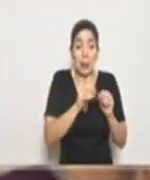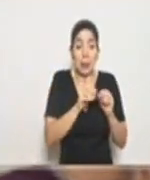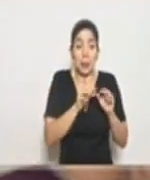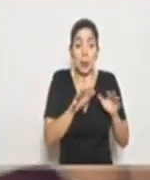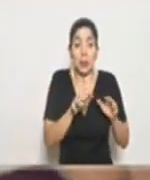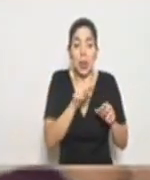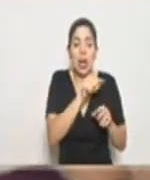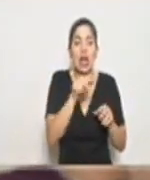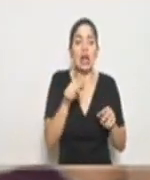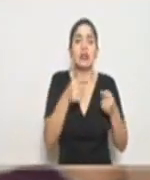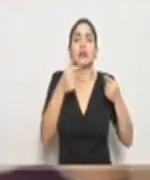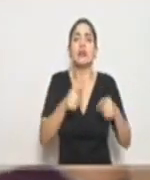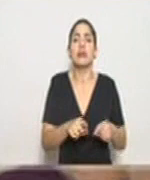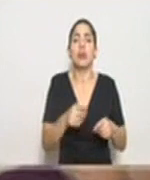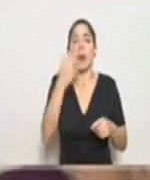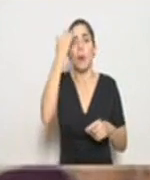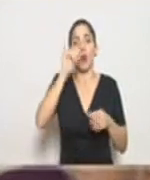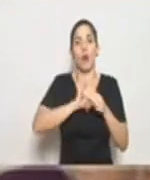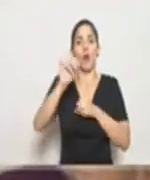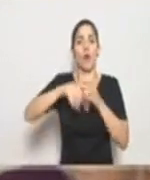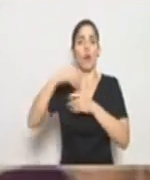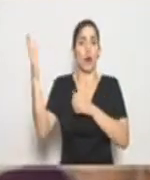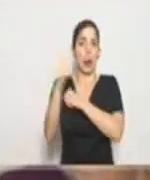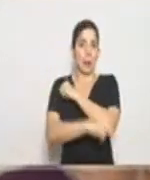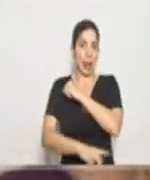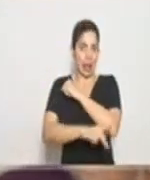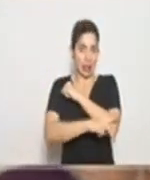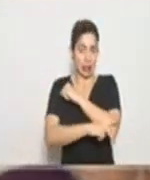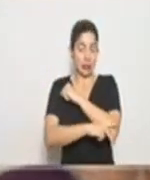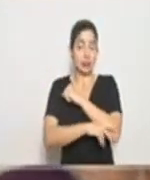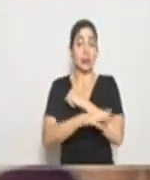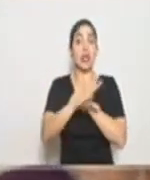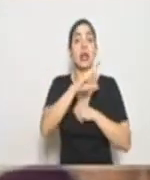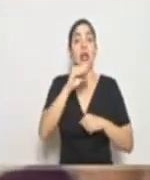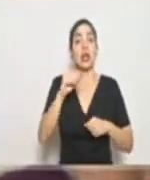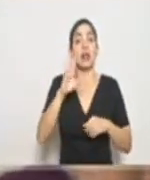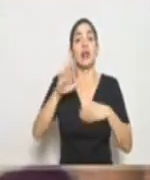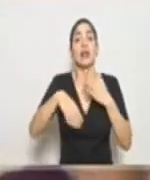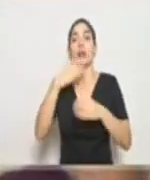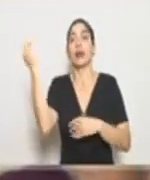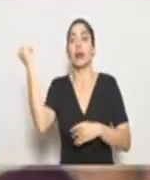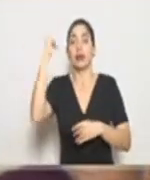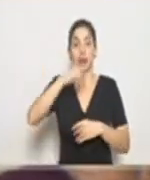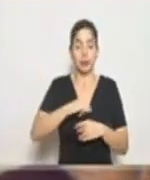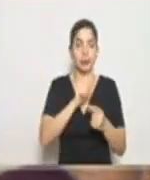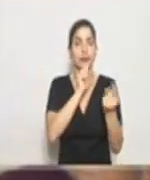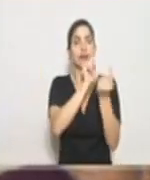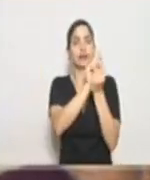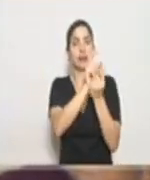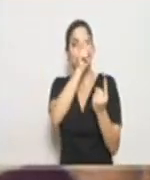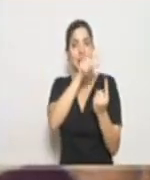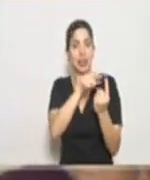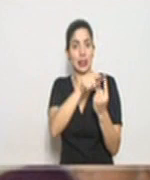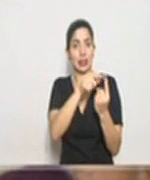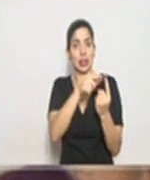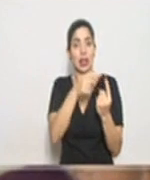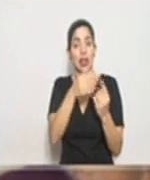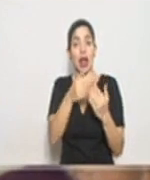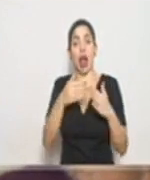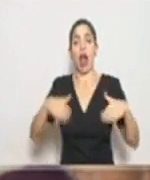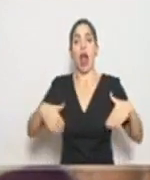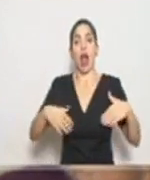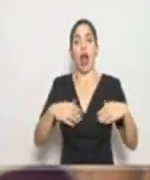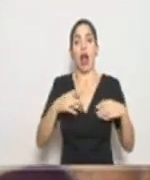dieron muchos de ellos en viajes al exterior y luego hubo contagio local previo a un diagnóstico.